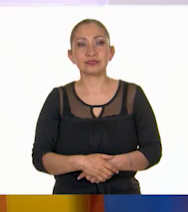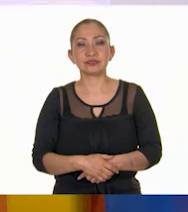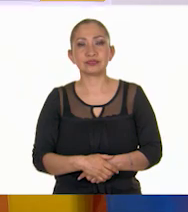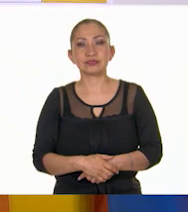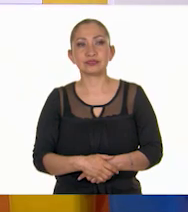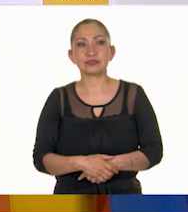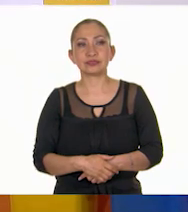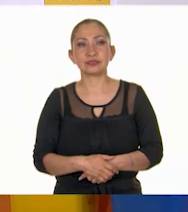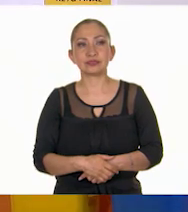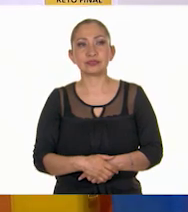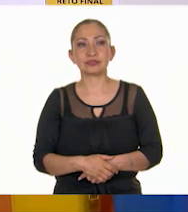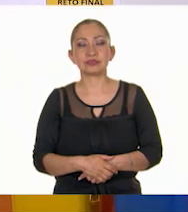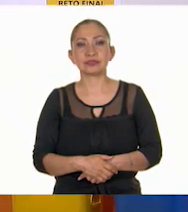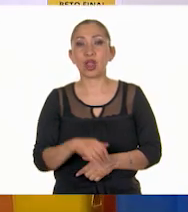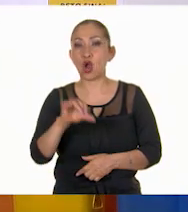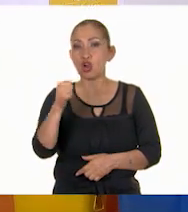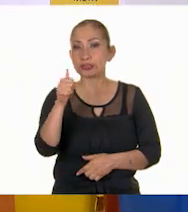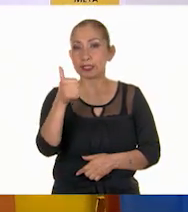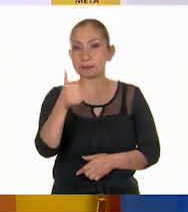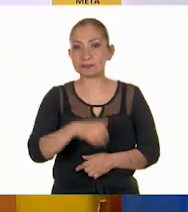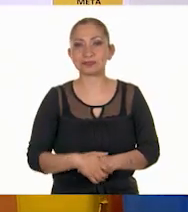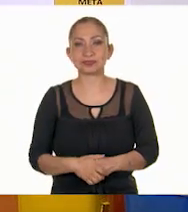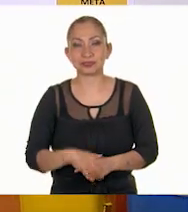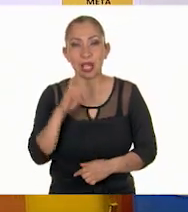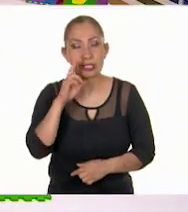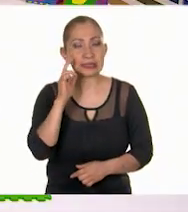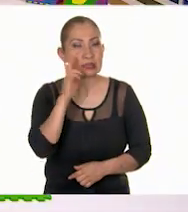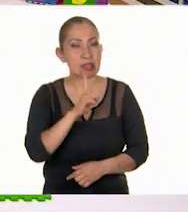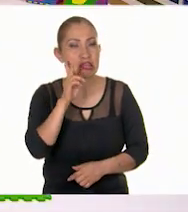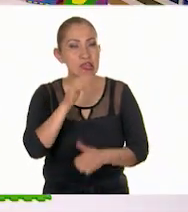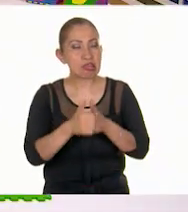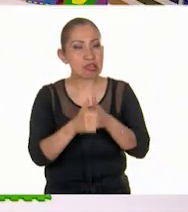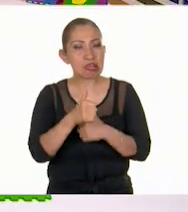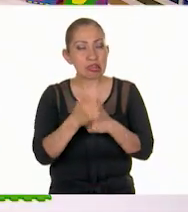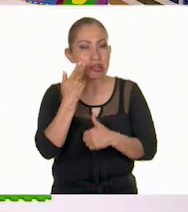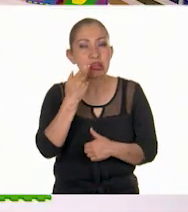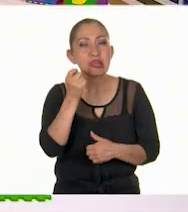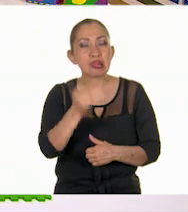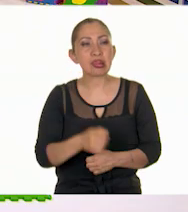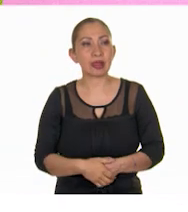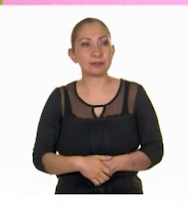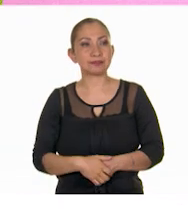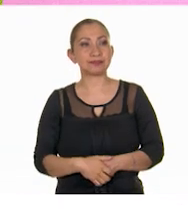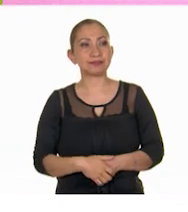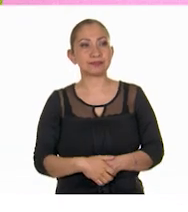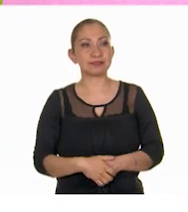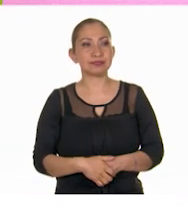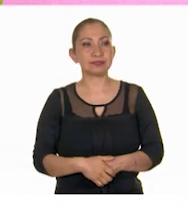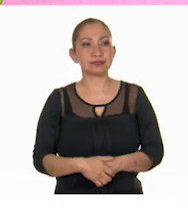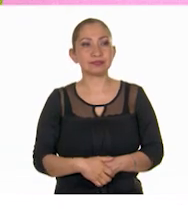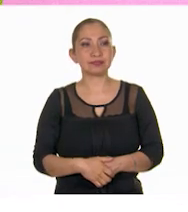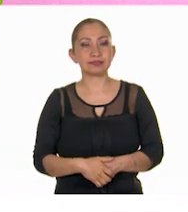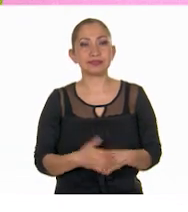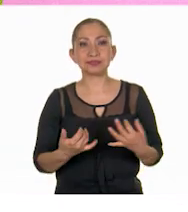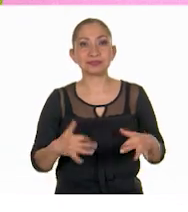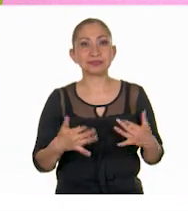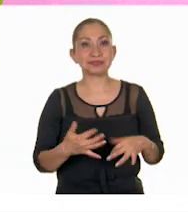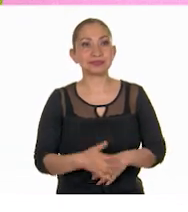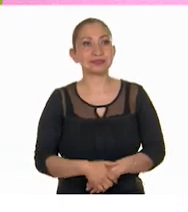once, Mariana. ¿Qué es un reto? Vamos a ver qué reto. ¡Tuki-tuki!